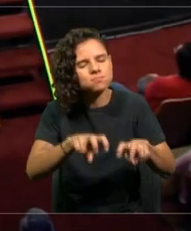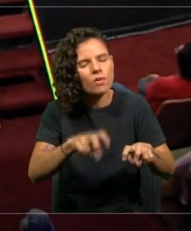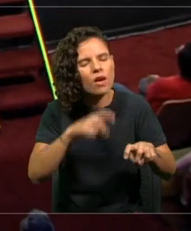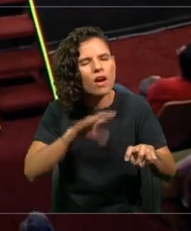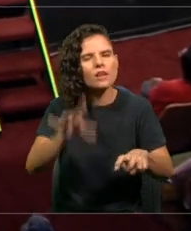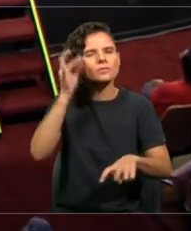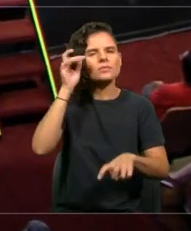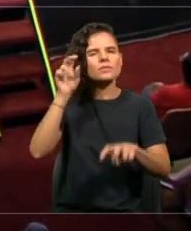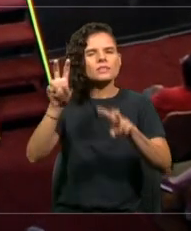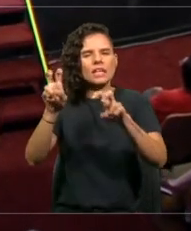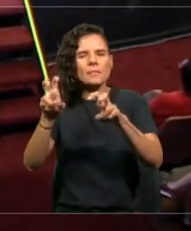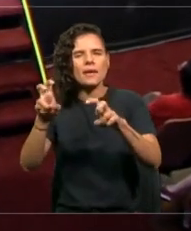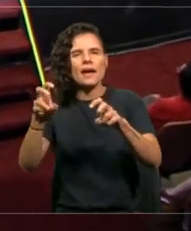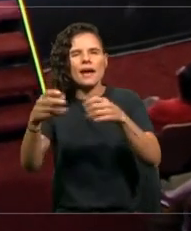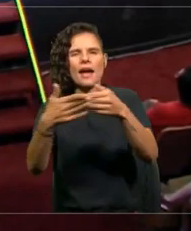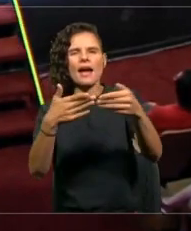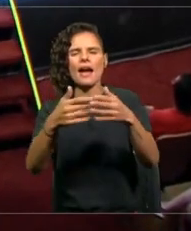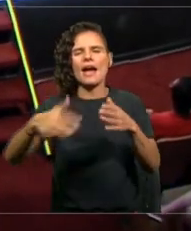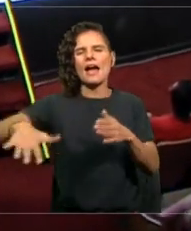de lo ambiental.